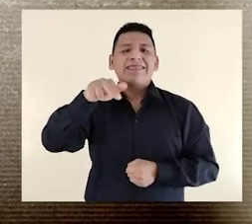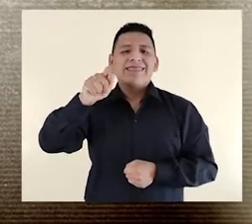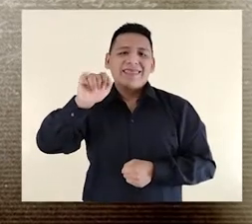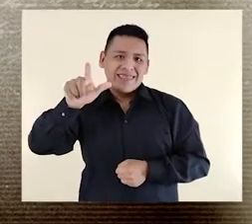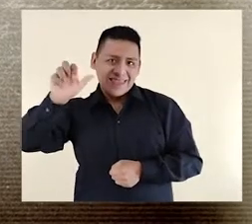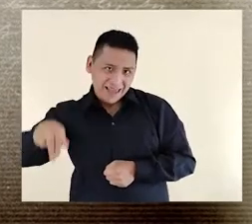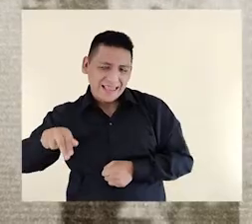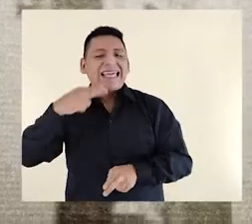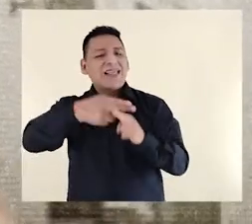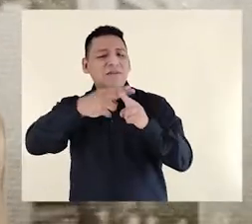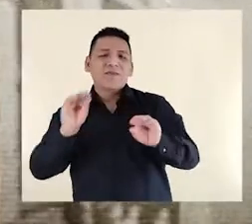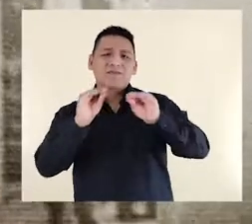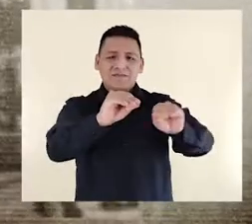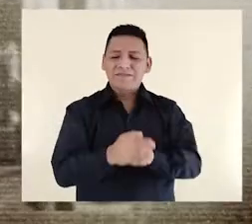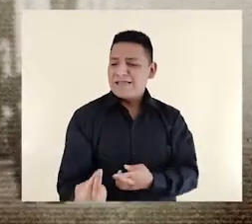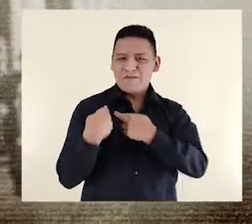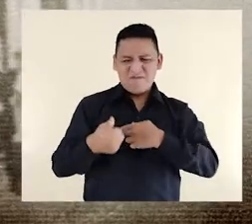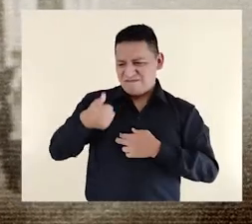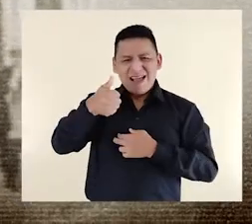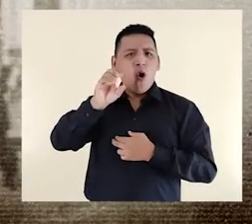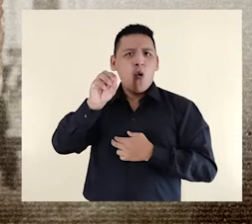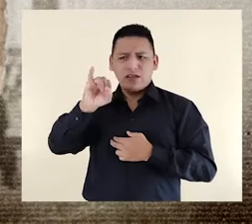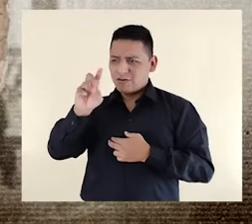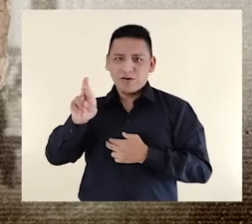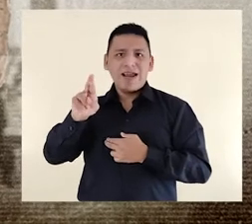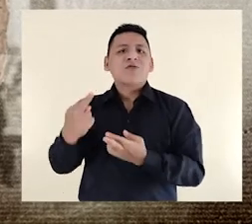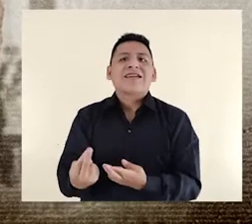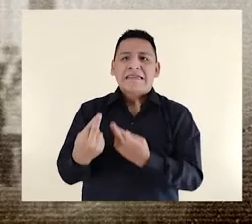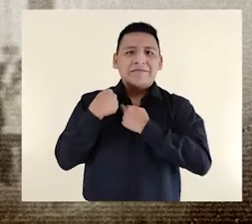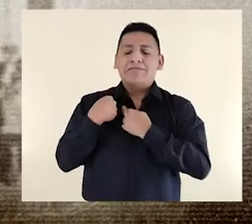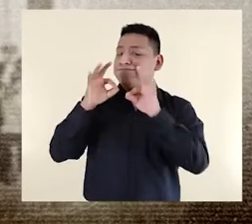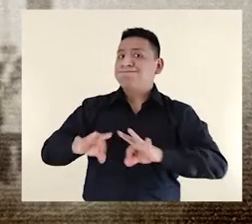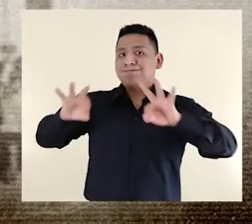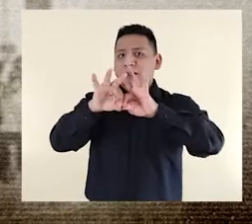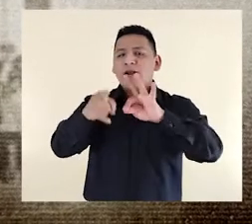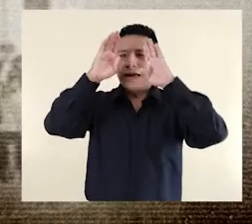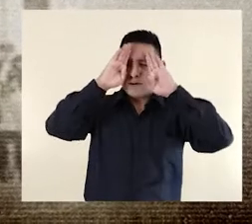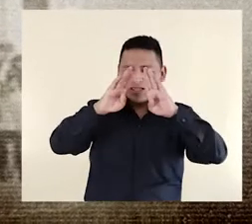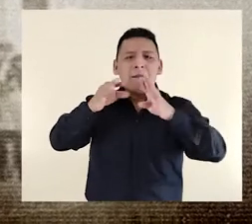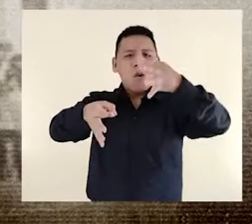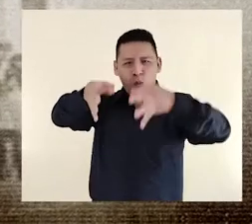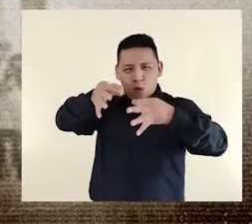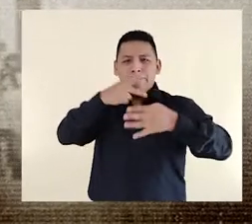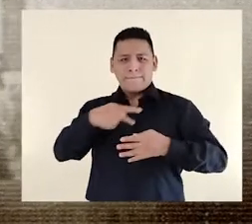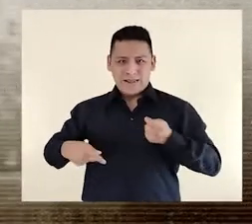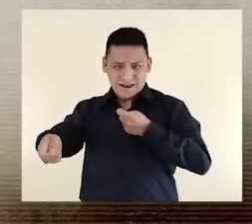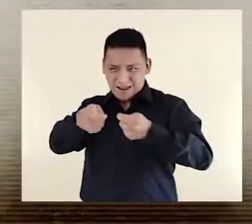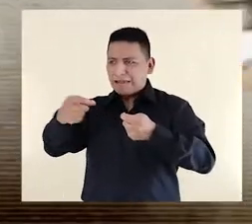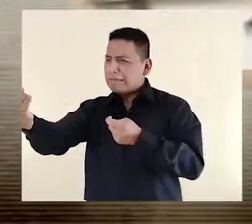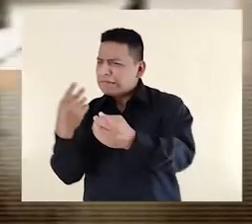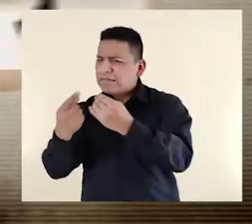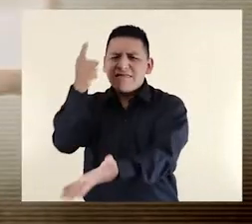santillán y que de ahí toma el nombre el cargo de oidor era muy importante pues escuchaba como juez virreinal